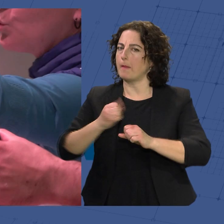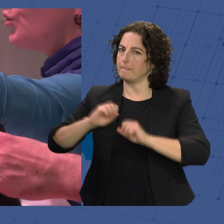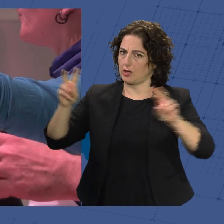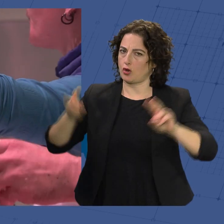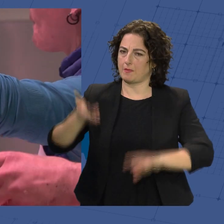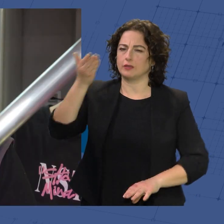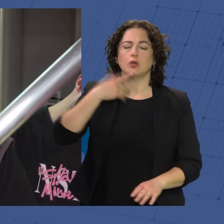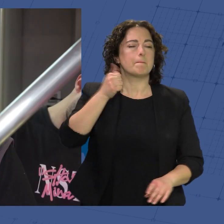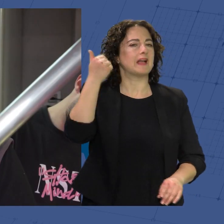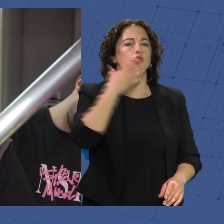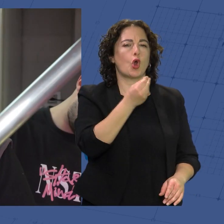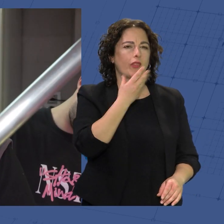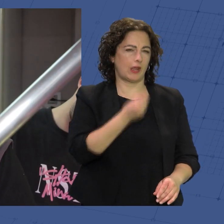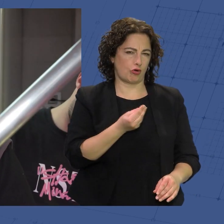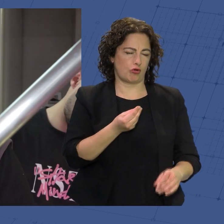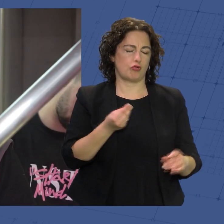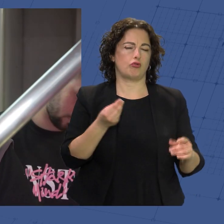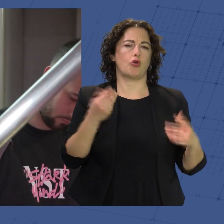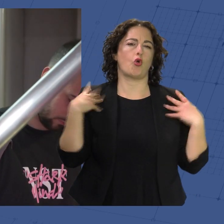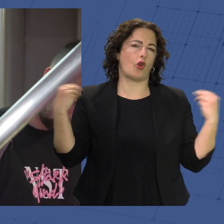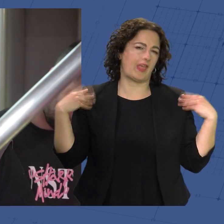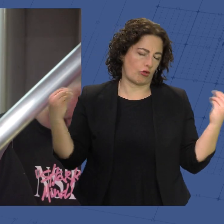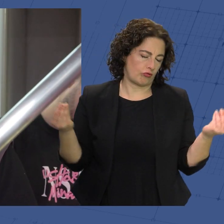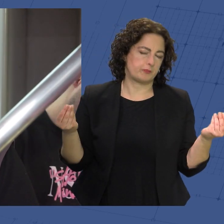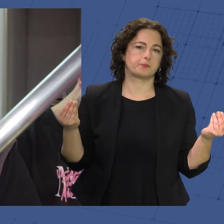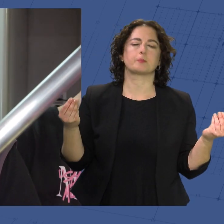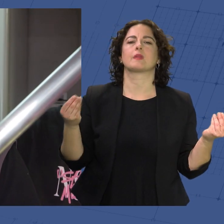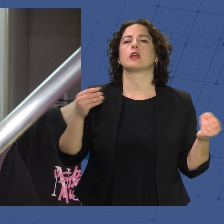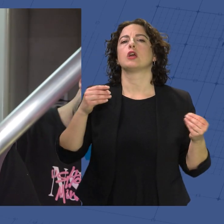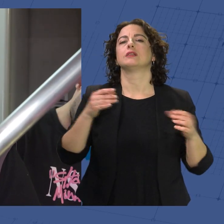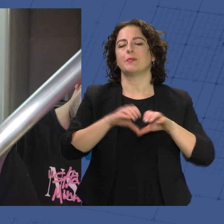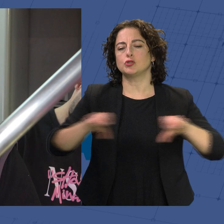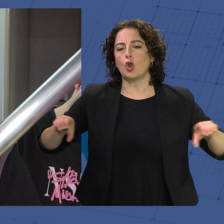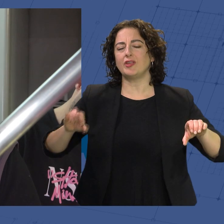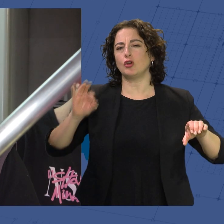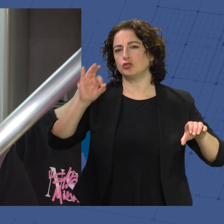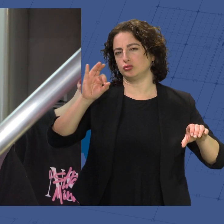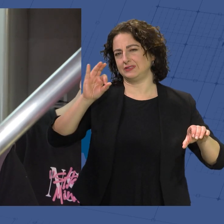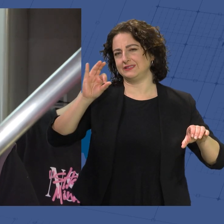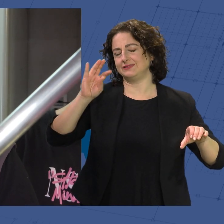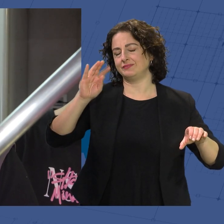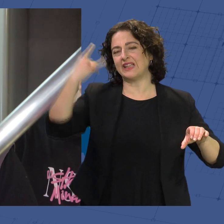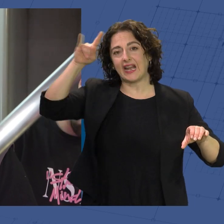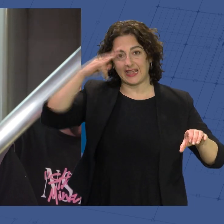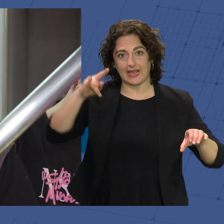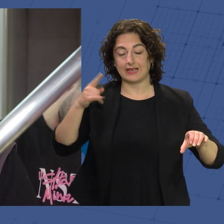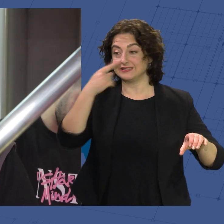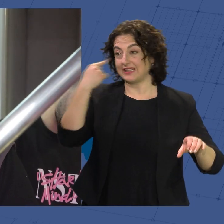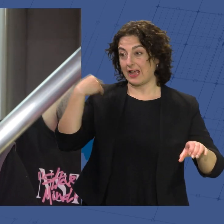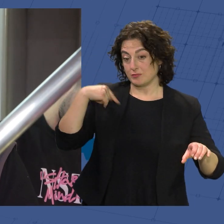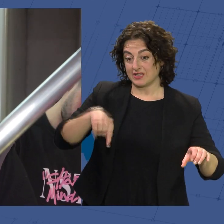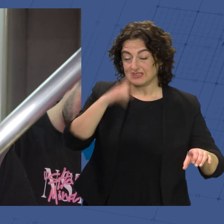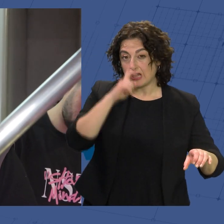subido es el cordero, el cordero a echar y el cordero normal es lo que más... Solomillo de ternera, por ejemplo, también tiene una subida del año pasado a este,